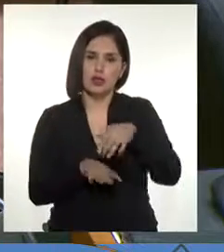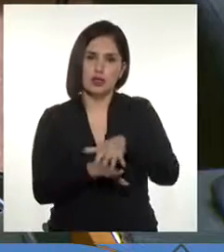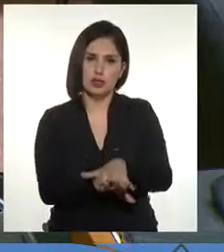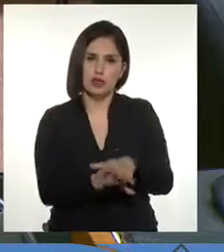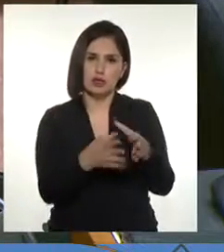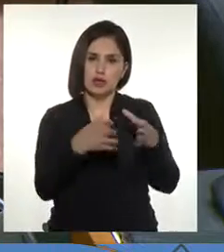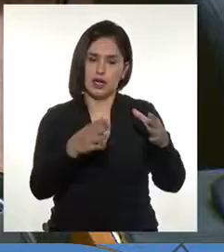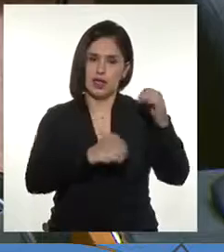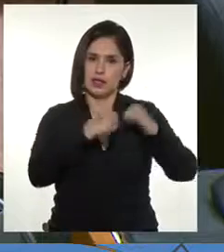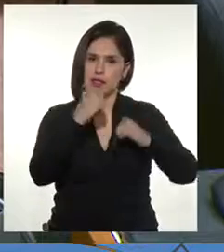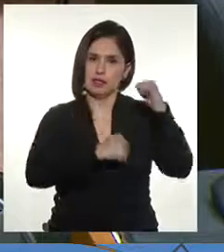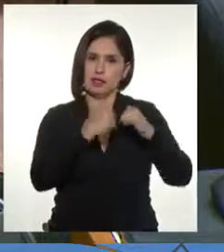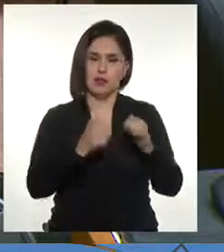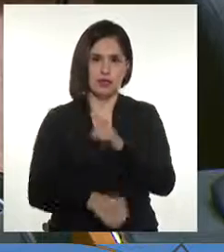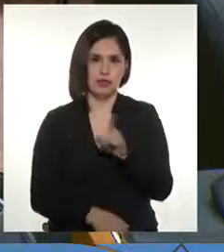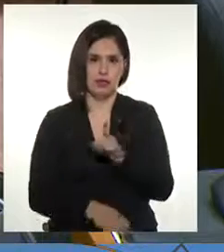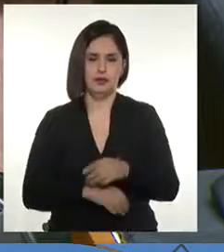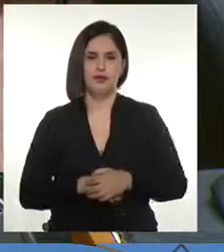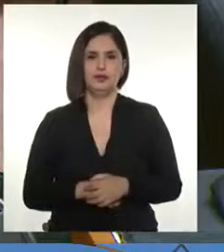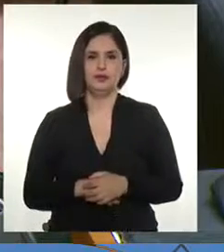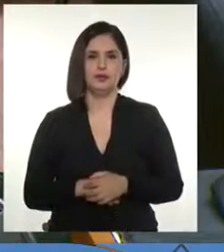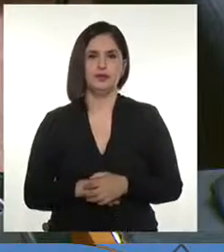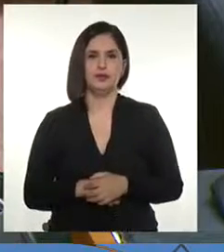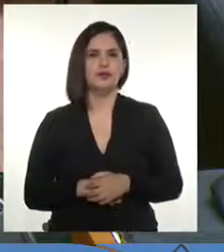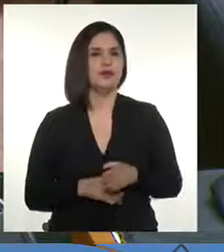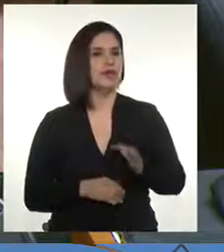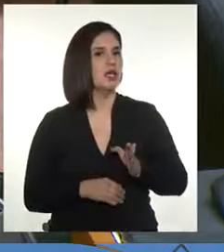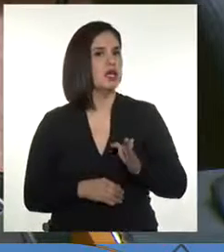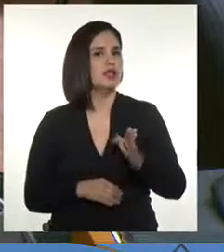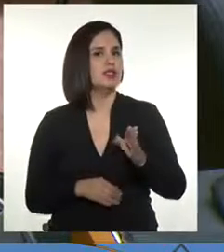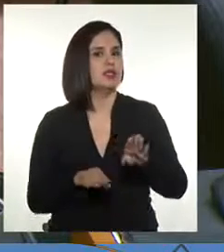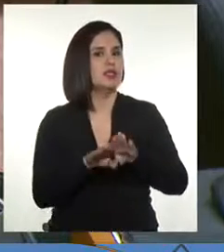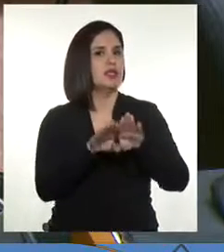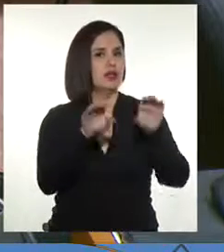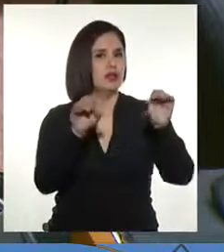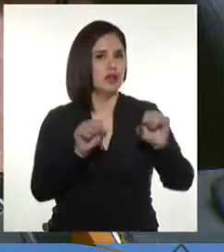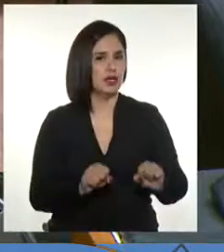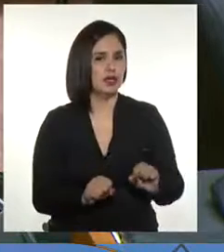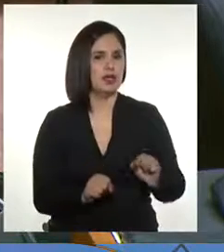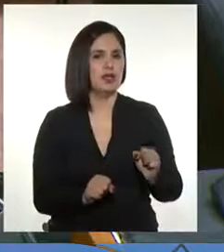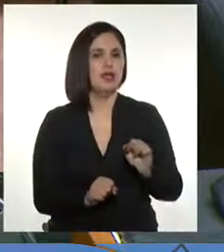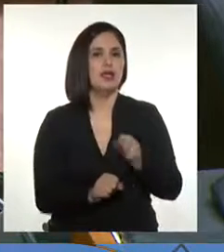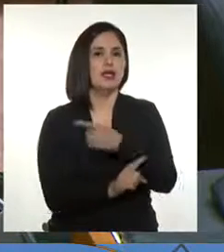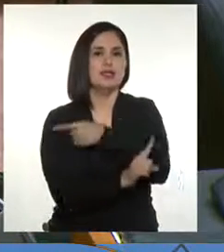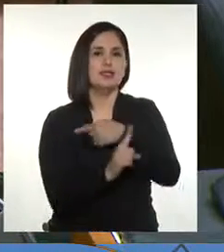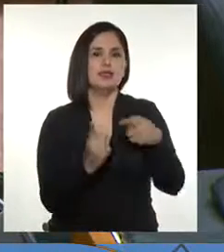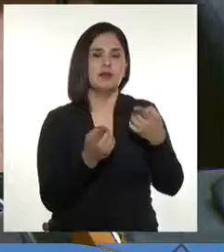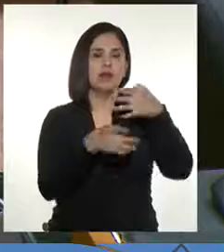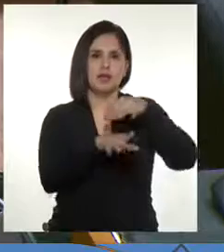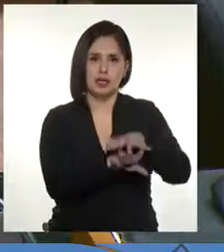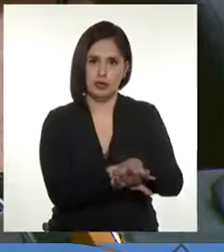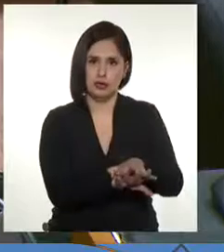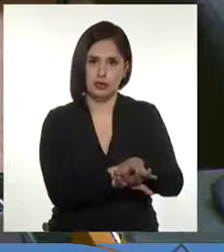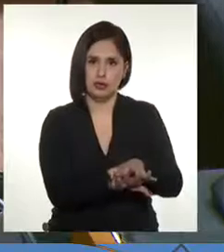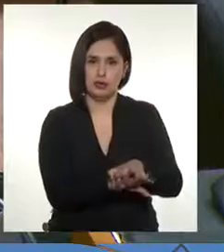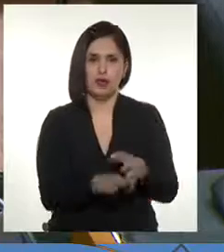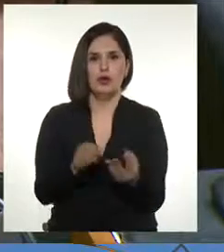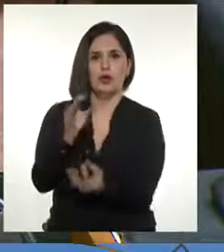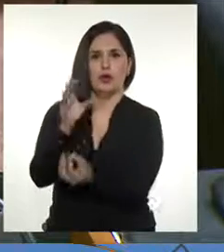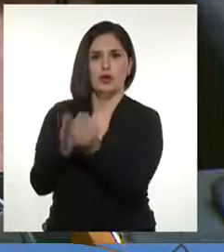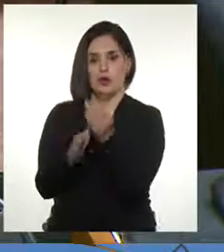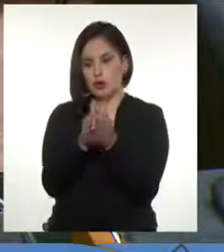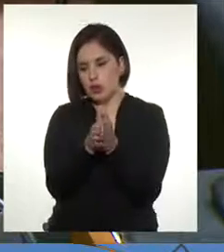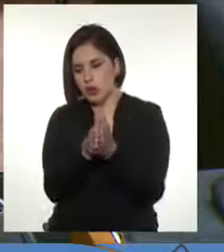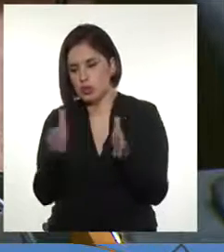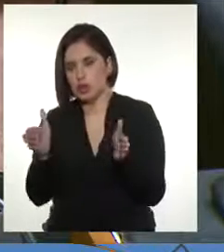empresas, las que se mantienen en el régimen tributario semi-integrado. Se crea un nuevo tramo en los